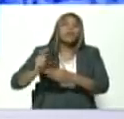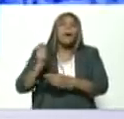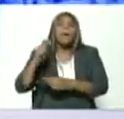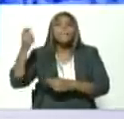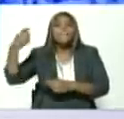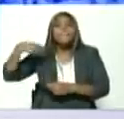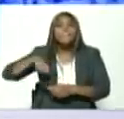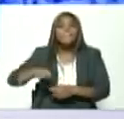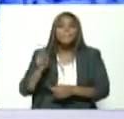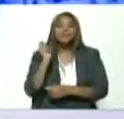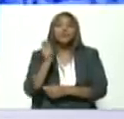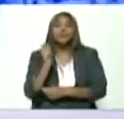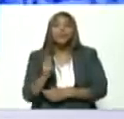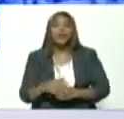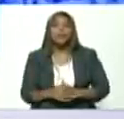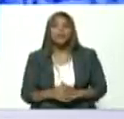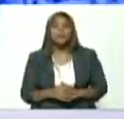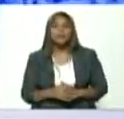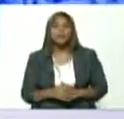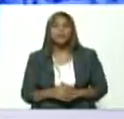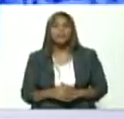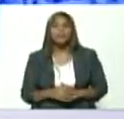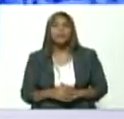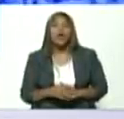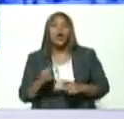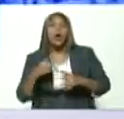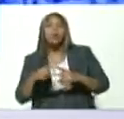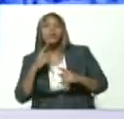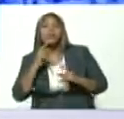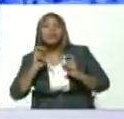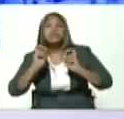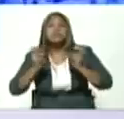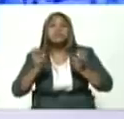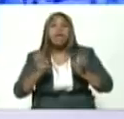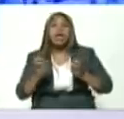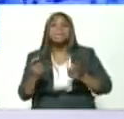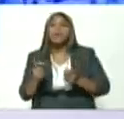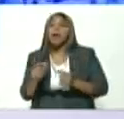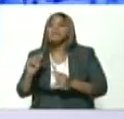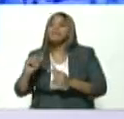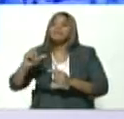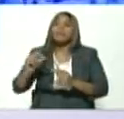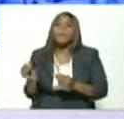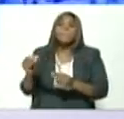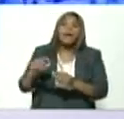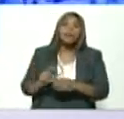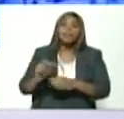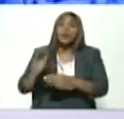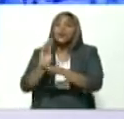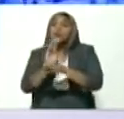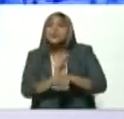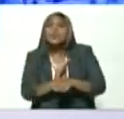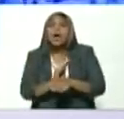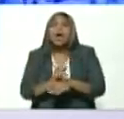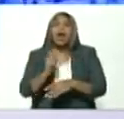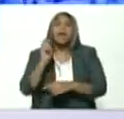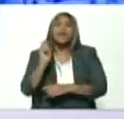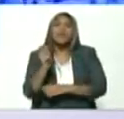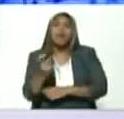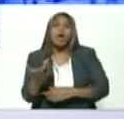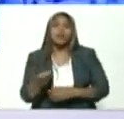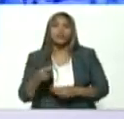yo diría las políticas complementarias para proteger las pensiones a los pensionados y a las pensionadas